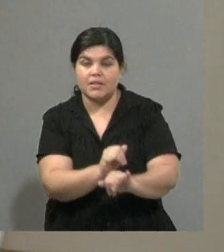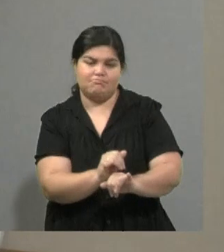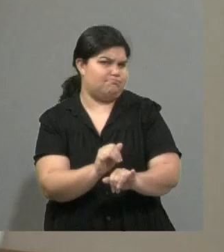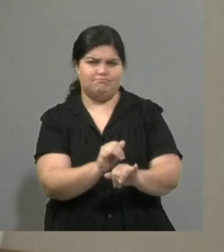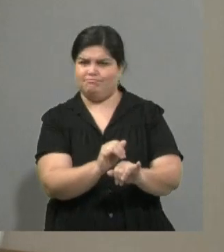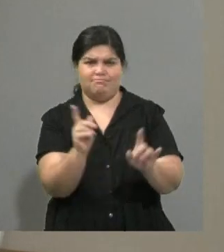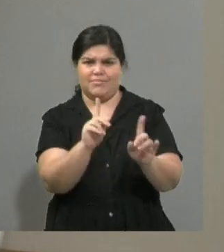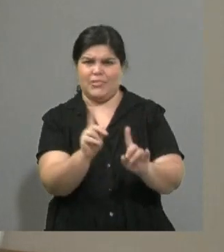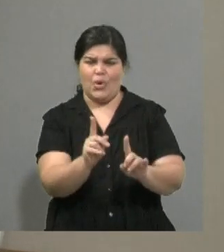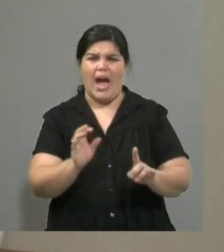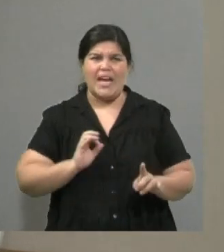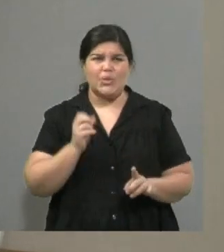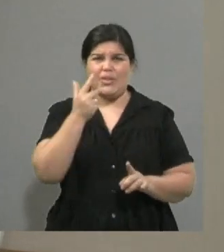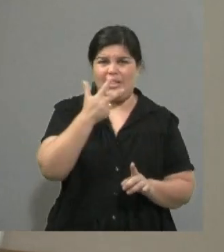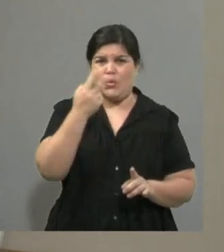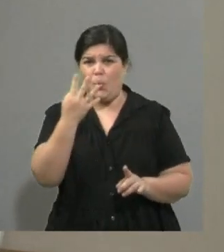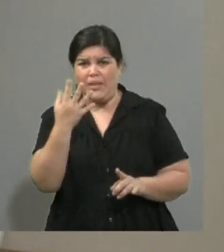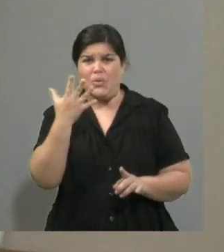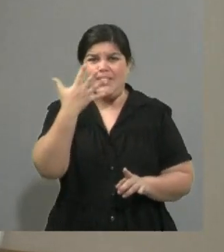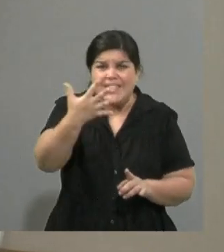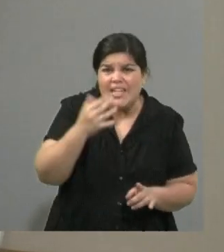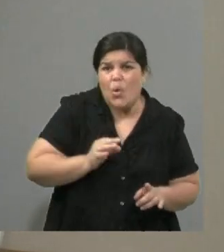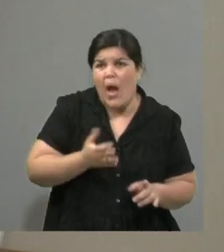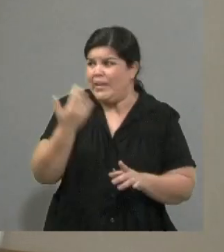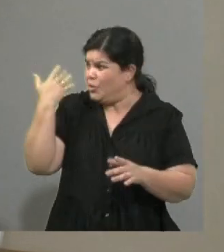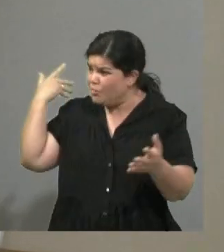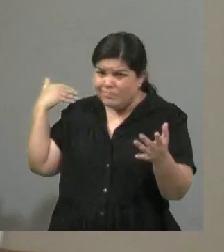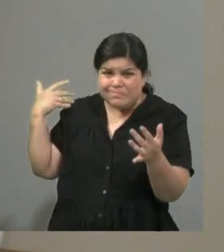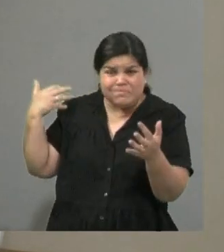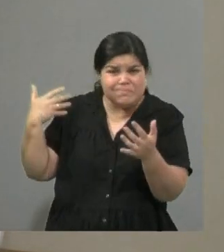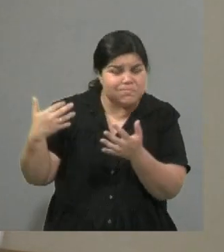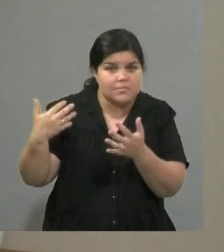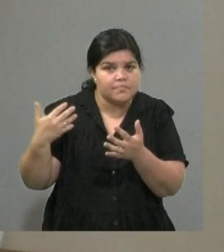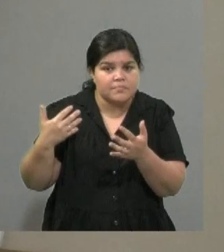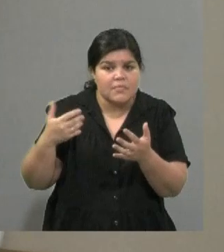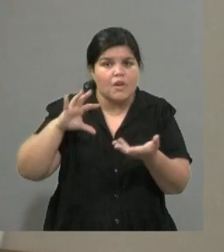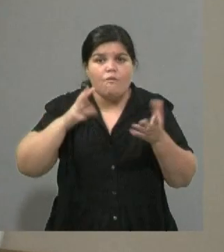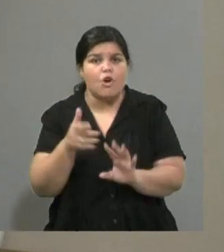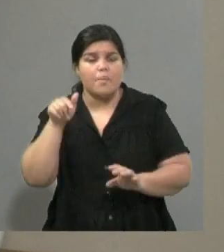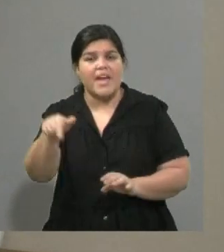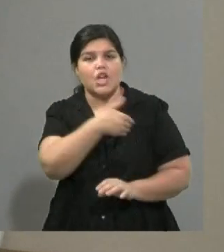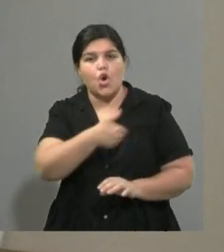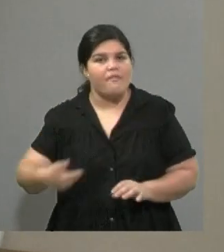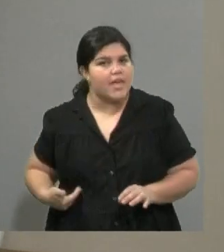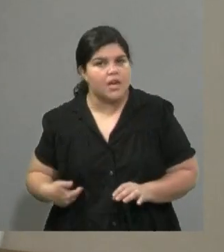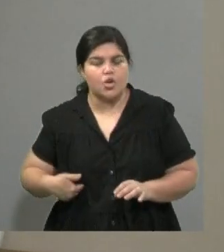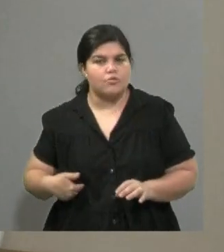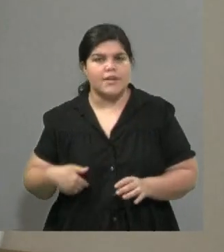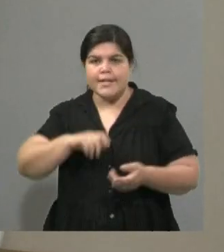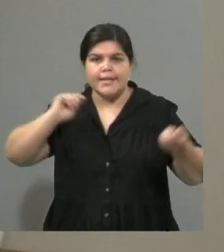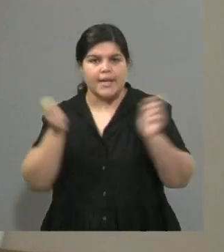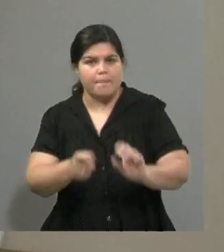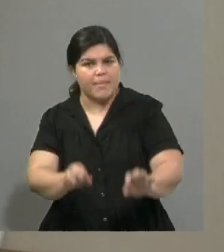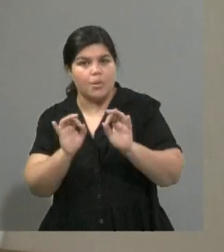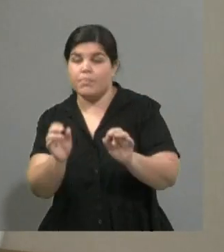4, 5 años en donde todo este sistema no termina de mejorar porque no hay grandes cambios estructurales. Los distintos grupos